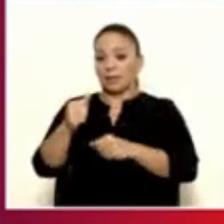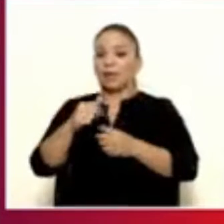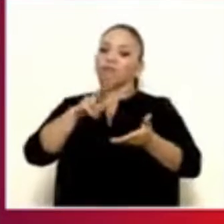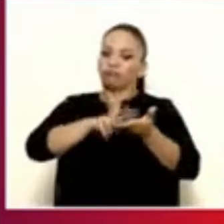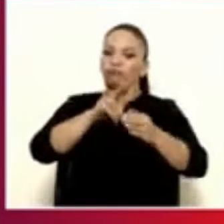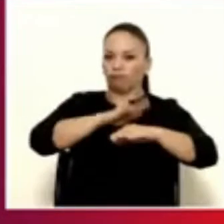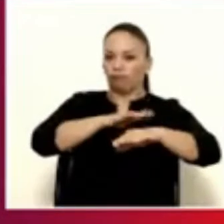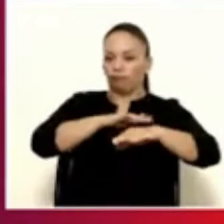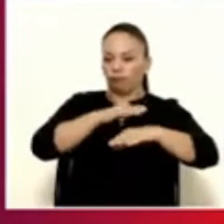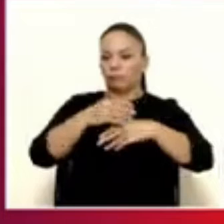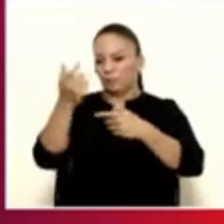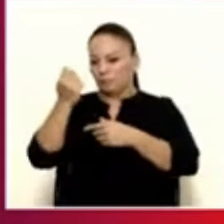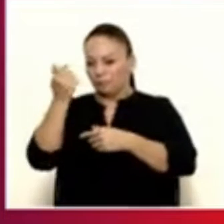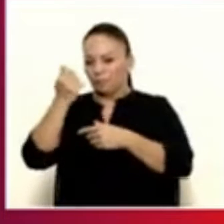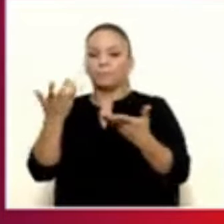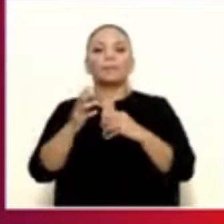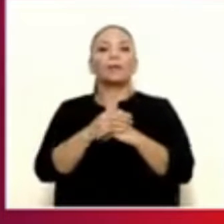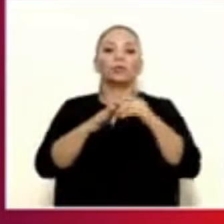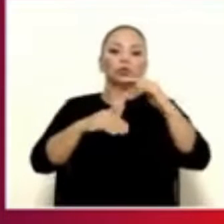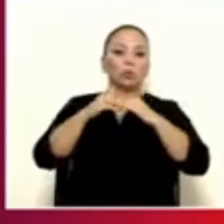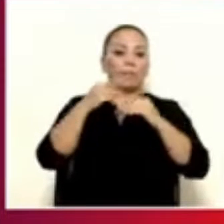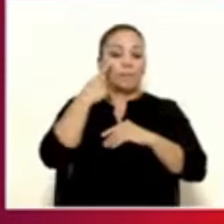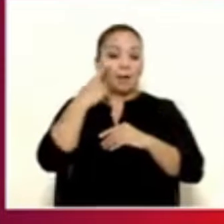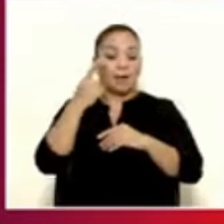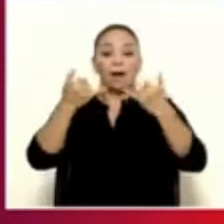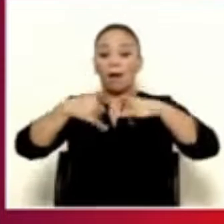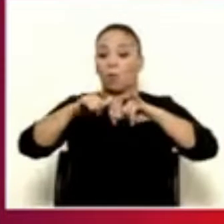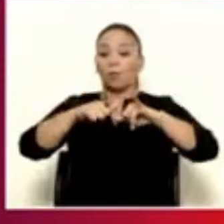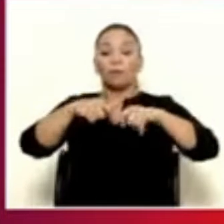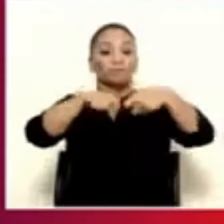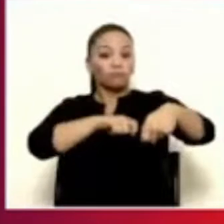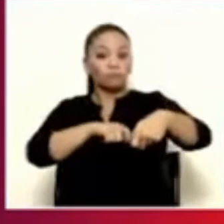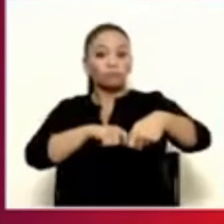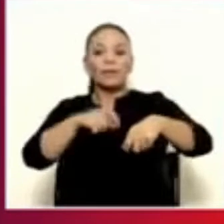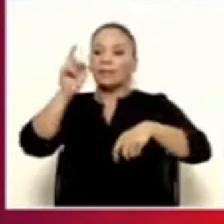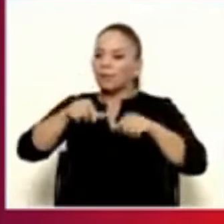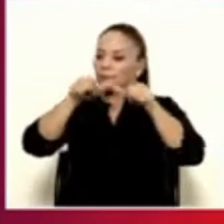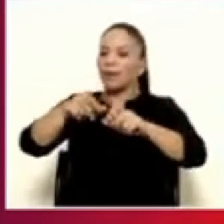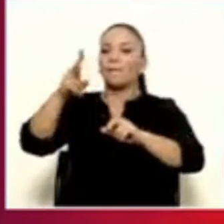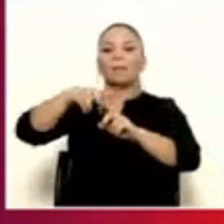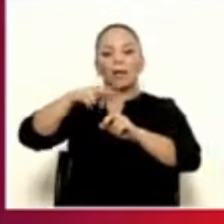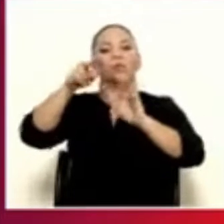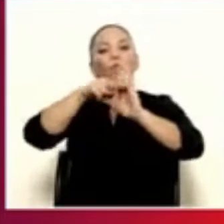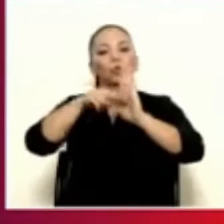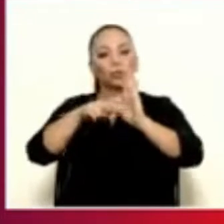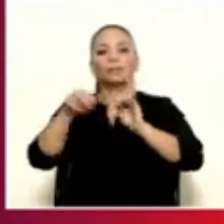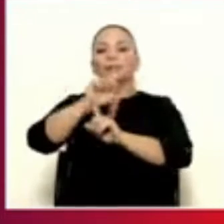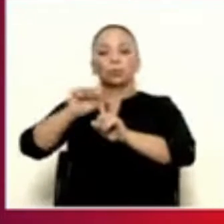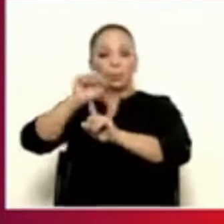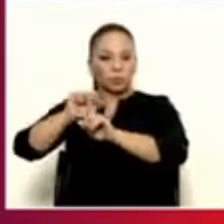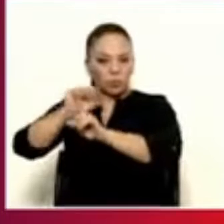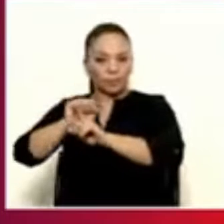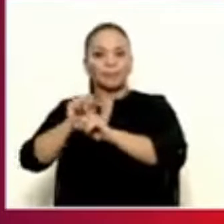diputados, era la fijación de un tope. Se señala que aún a pesar de la derogatoria se deben seguir aplicando las normas de las situaciones